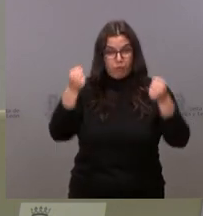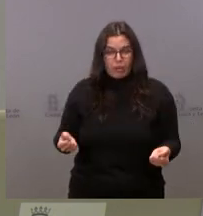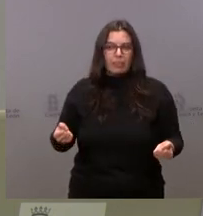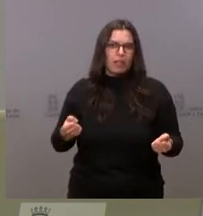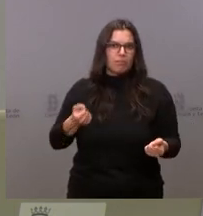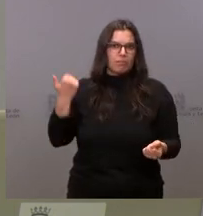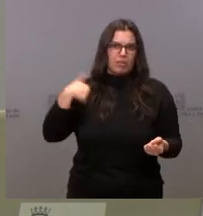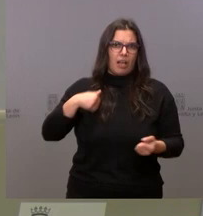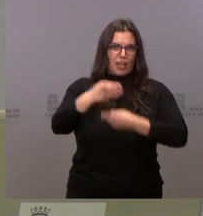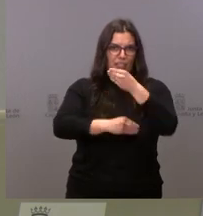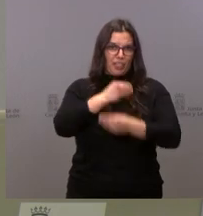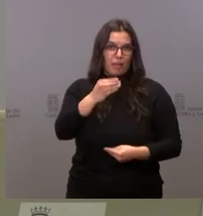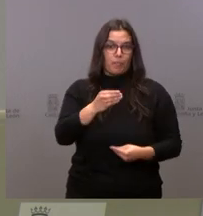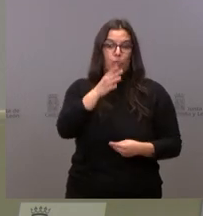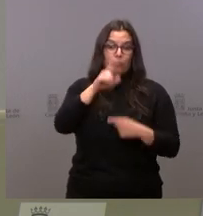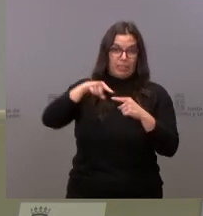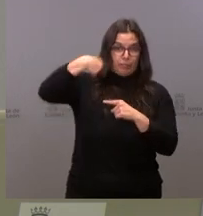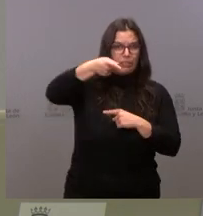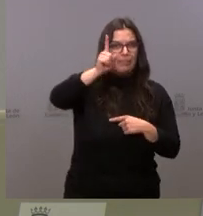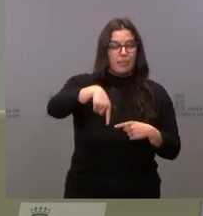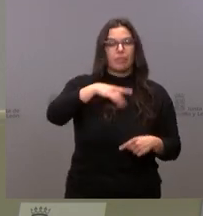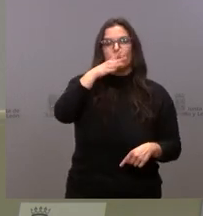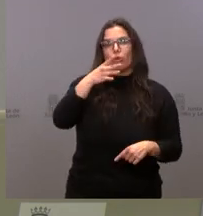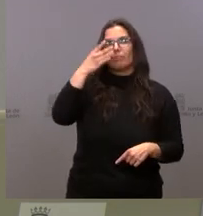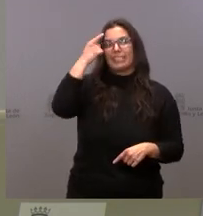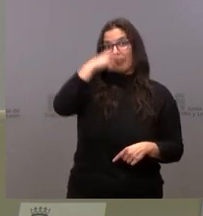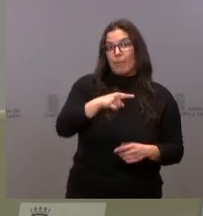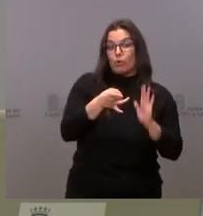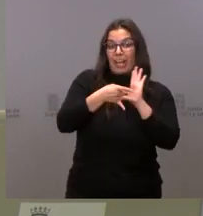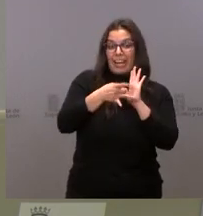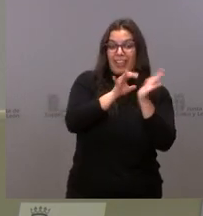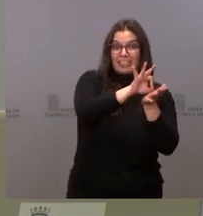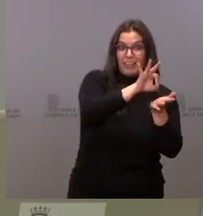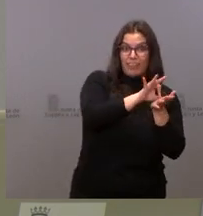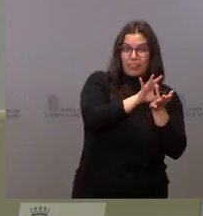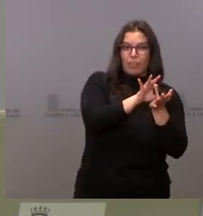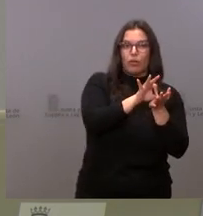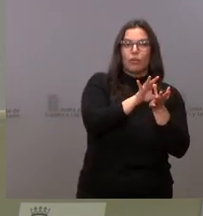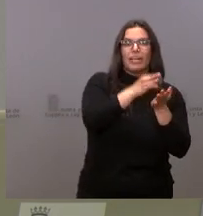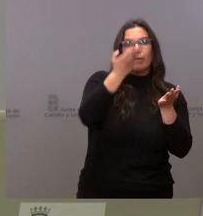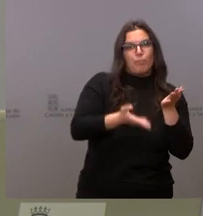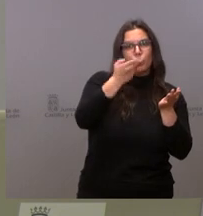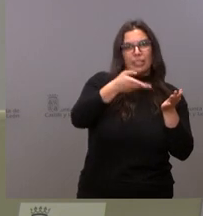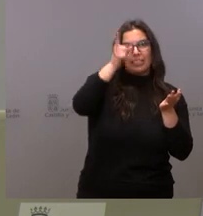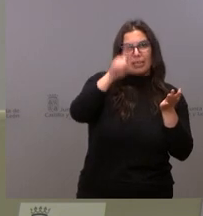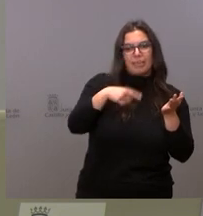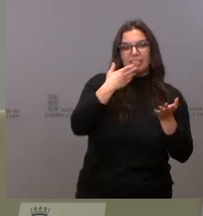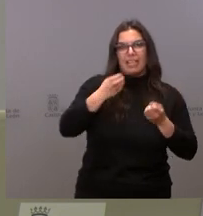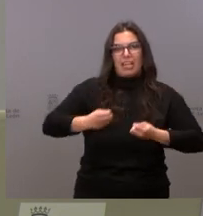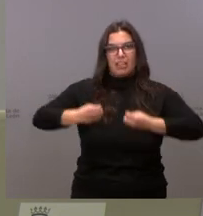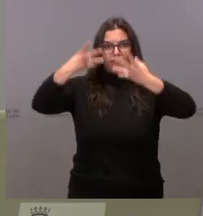y en la posterior, cuando hay un momento pospandemia, la calidad de estos servicios también está asociada a la posibilidad de mejorar